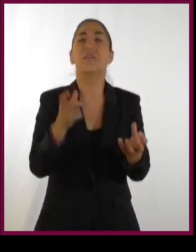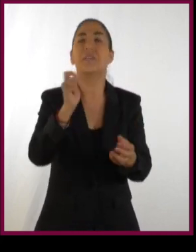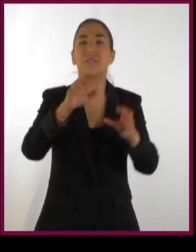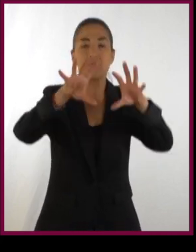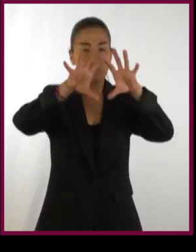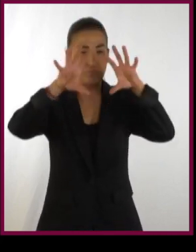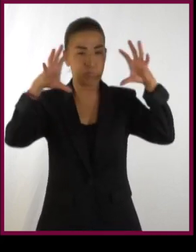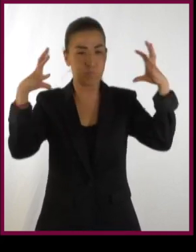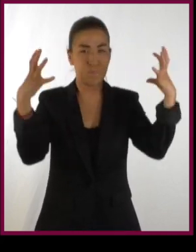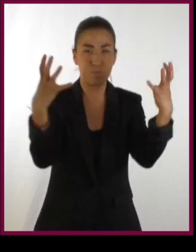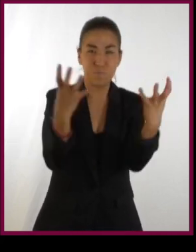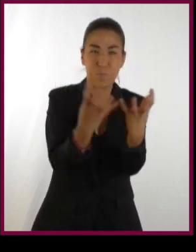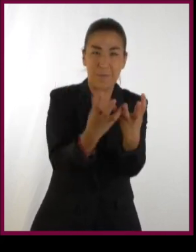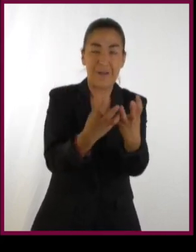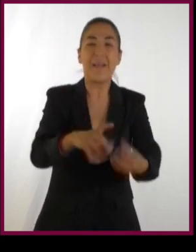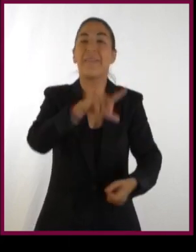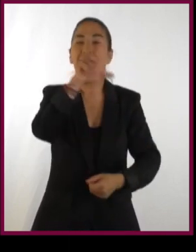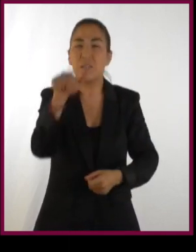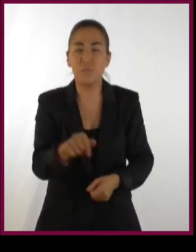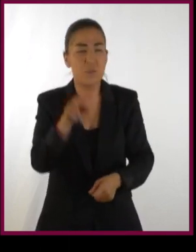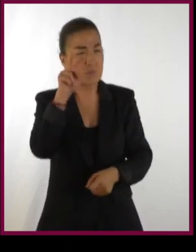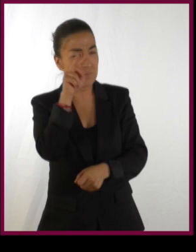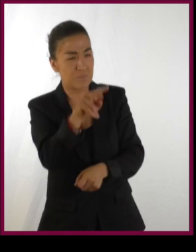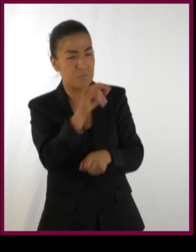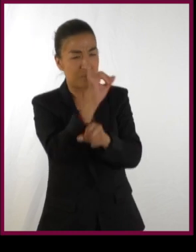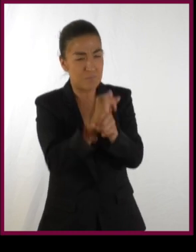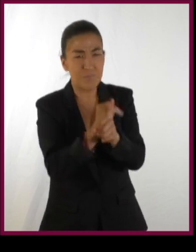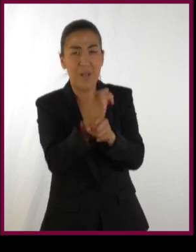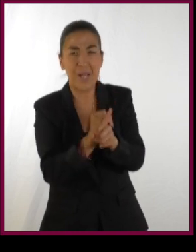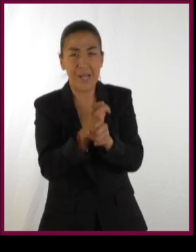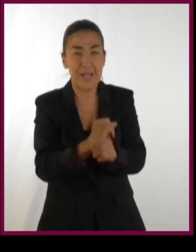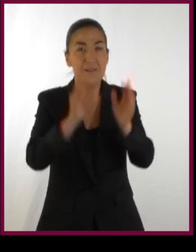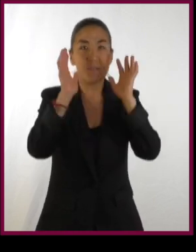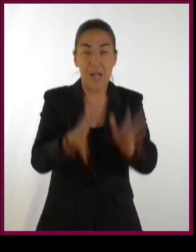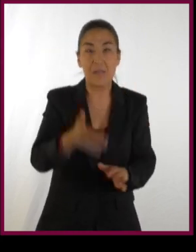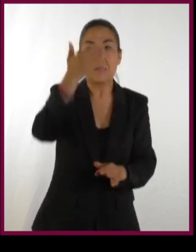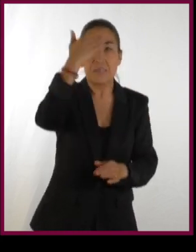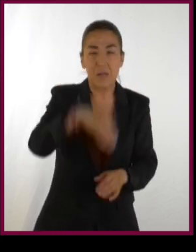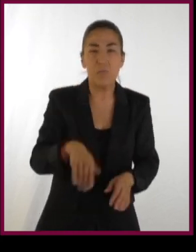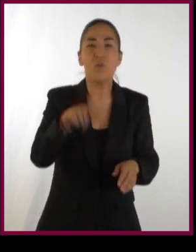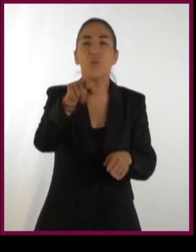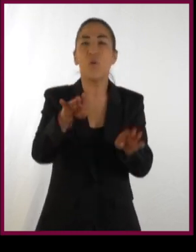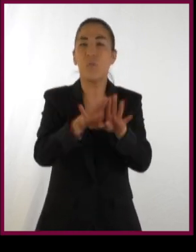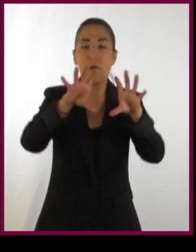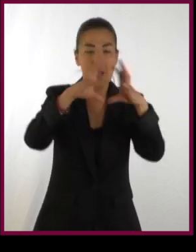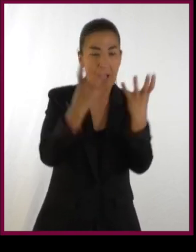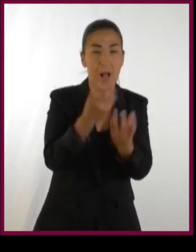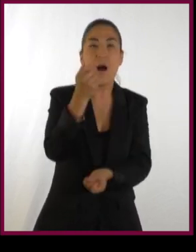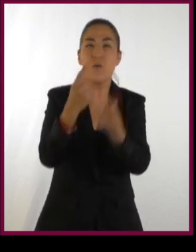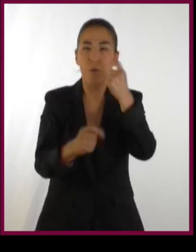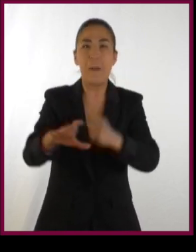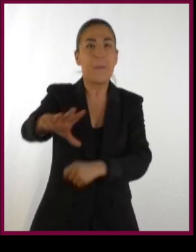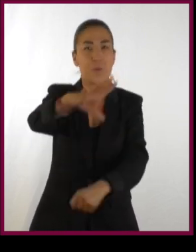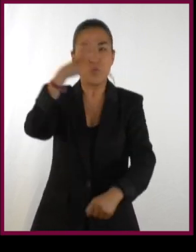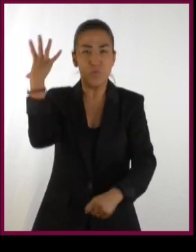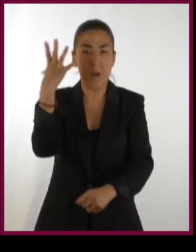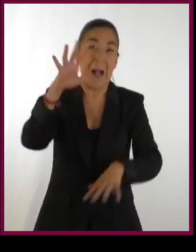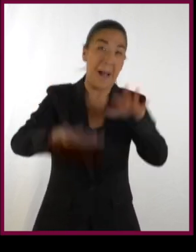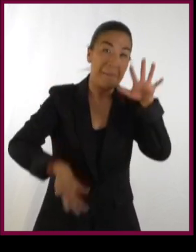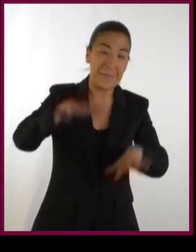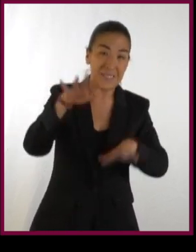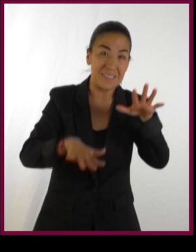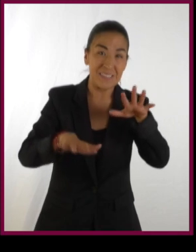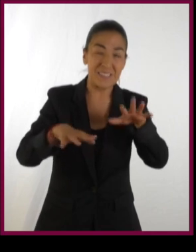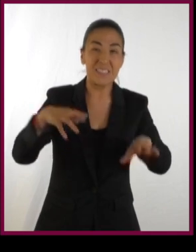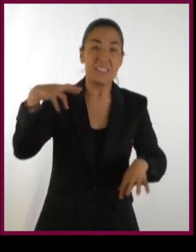órbita de los planetas tenía que ser circular. Luego, gracias a nuestras observaciones, sabemos que unos planetas cambian su